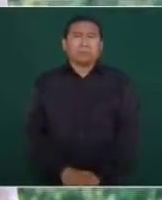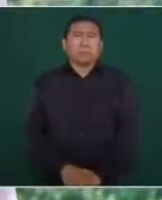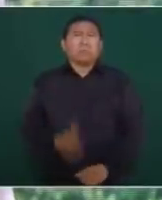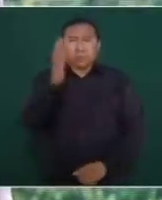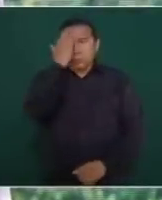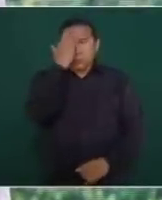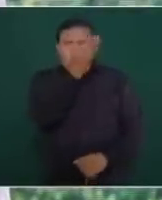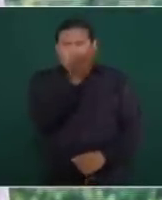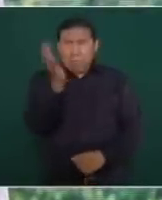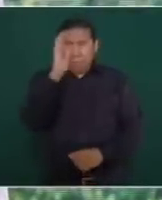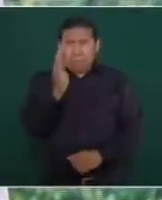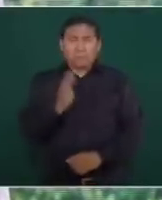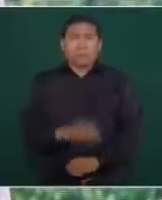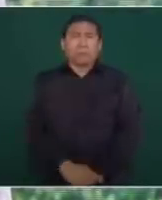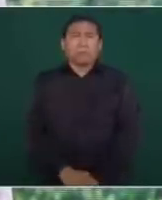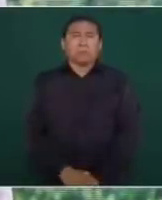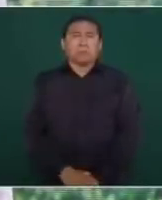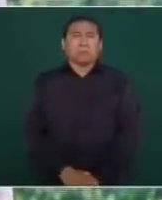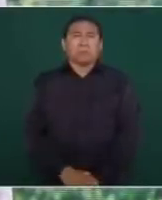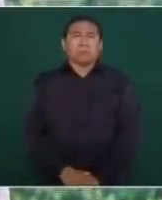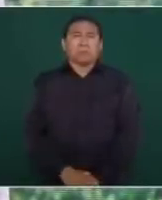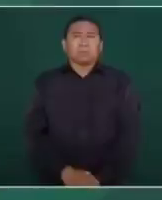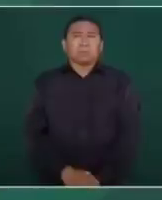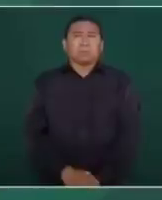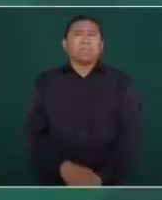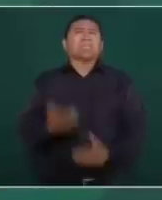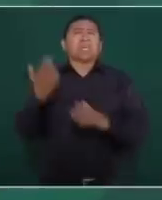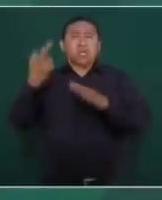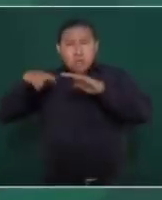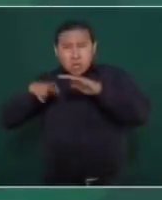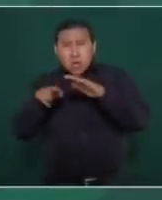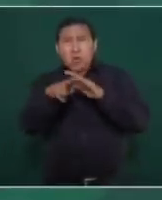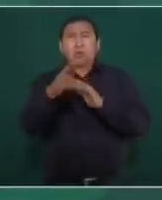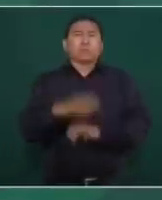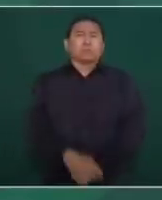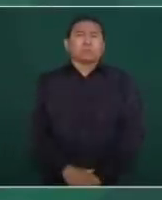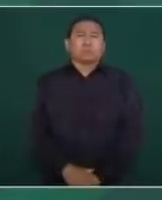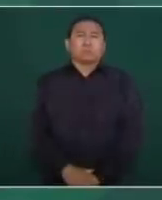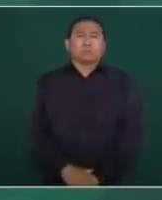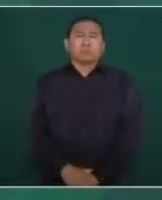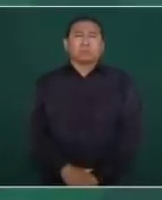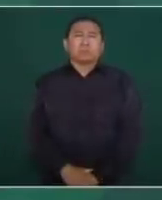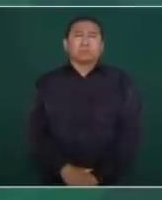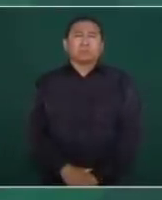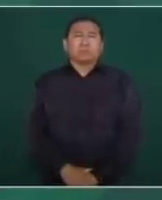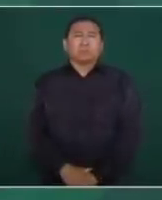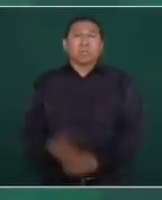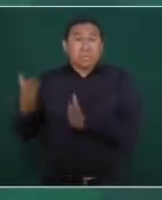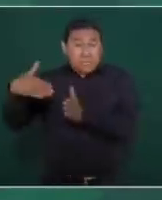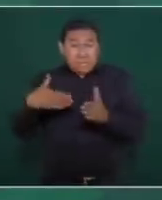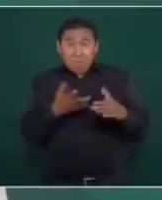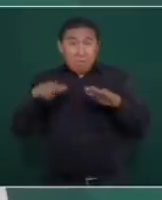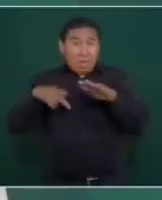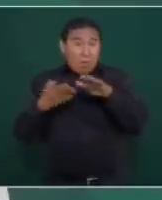conocen perfectamente de que pues habían ríos que se desviaron